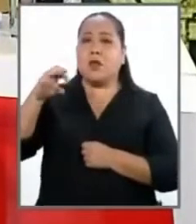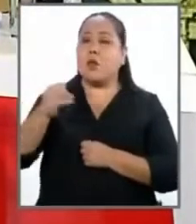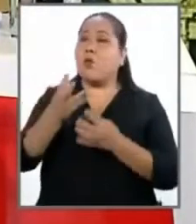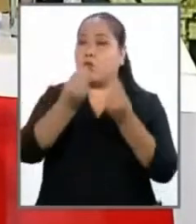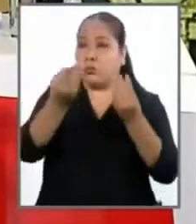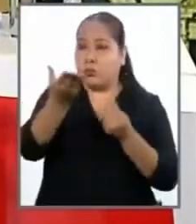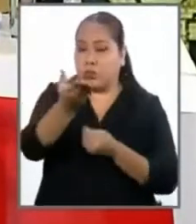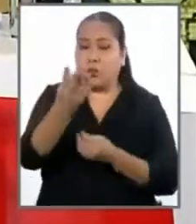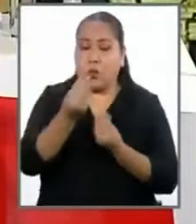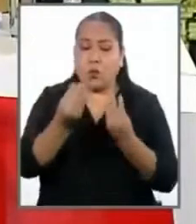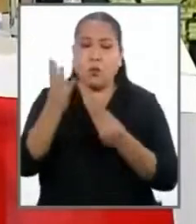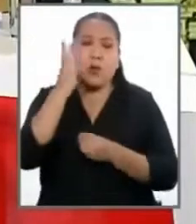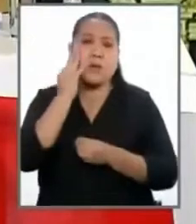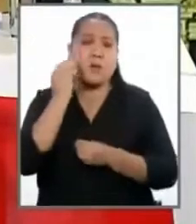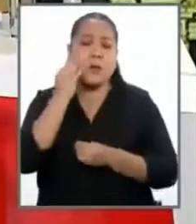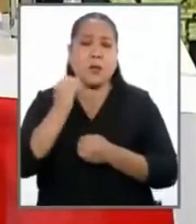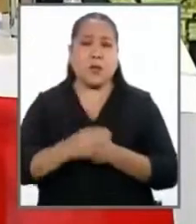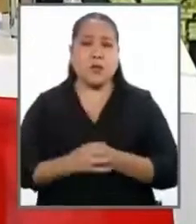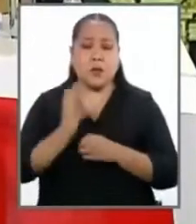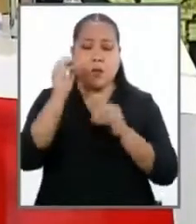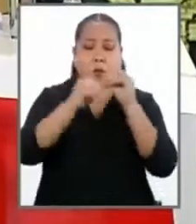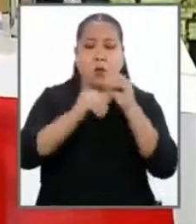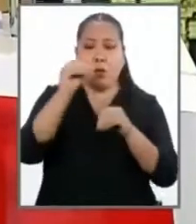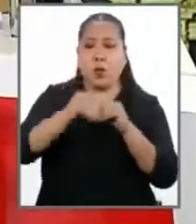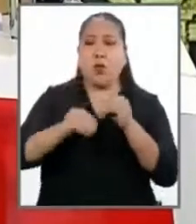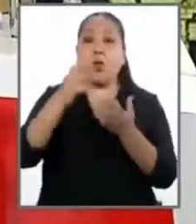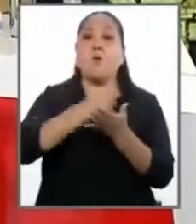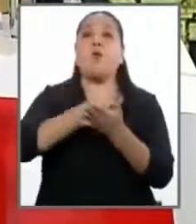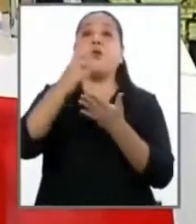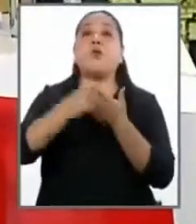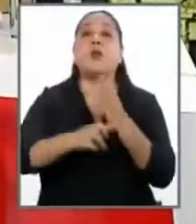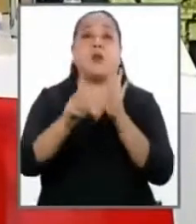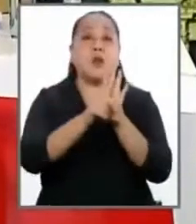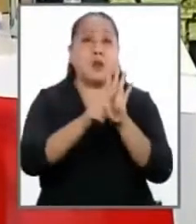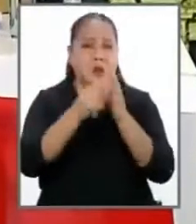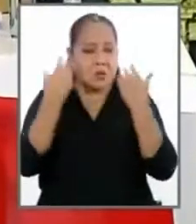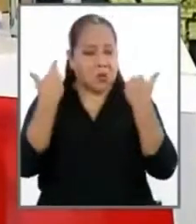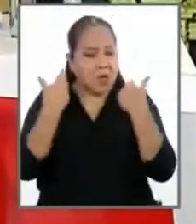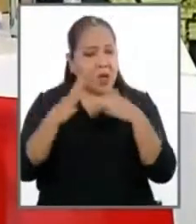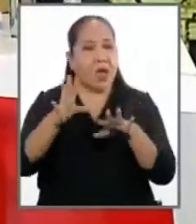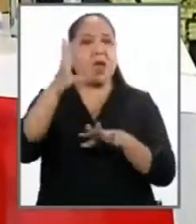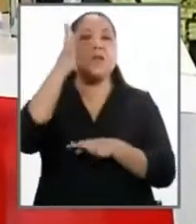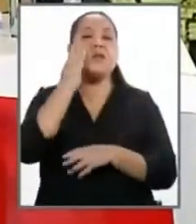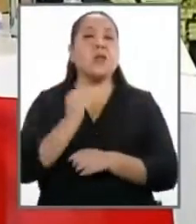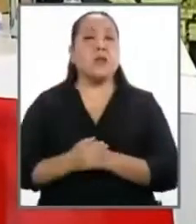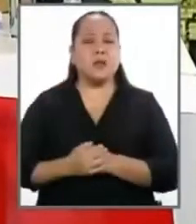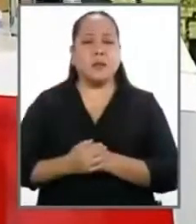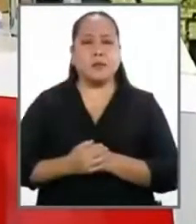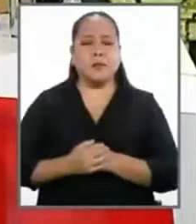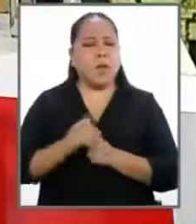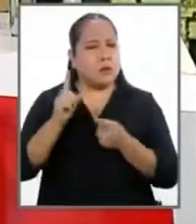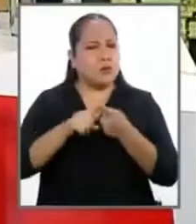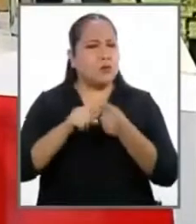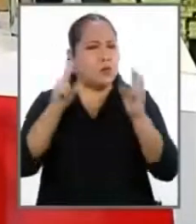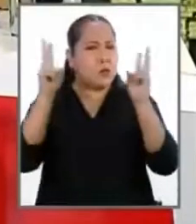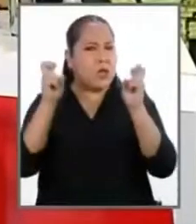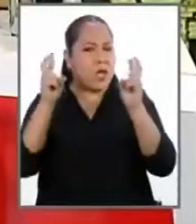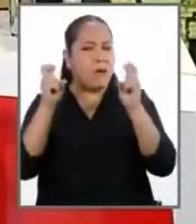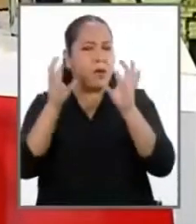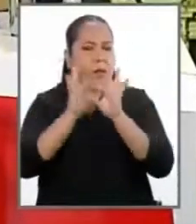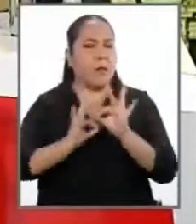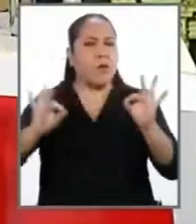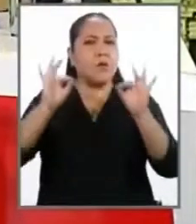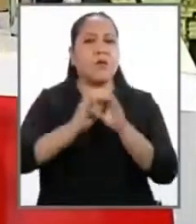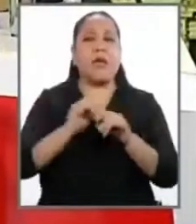¿no?, planteando proyectos de ley. Y hay algo que es importante, tiene que ver con la